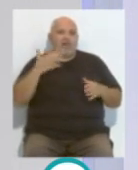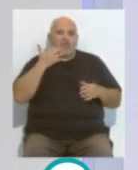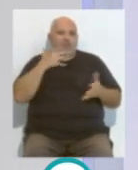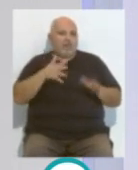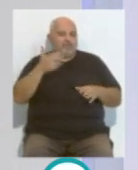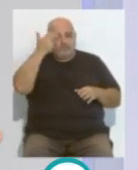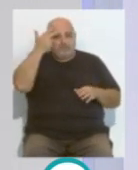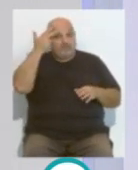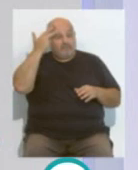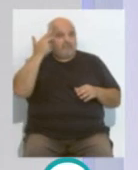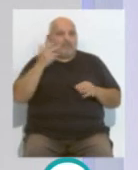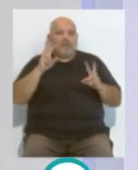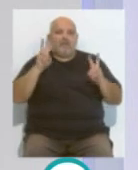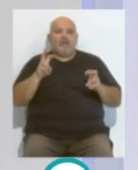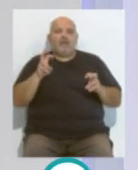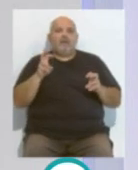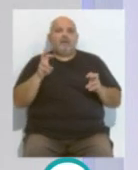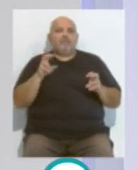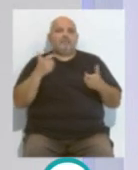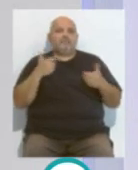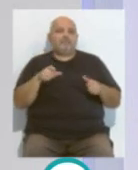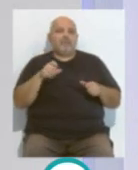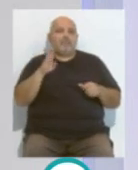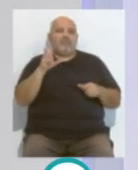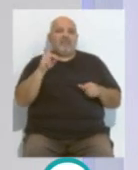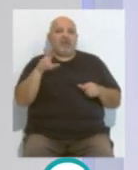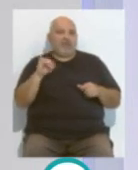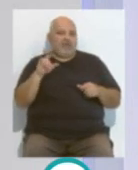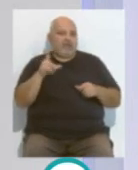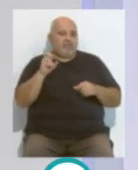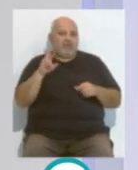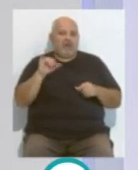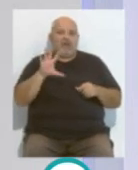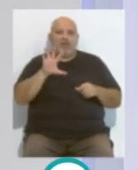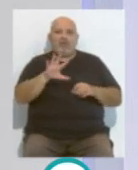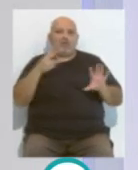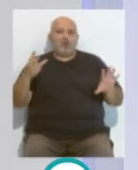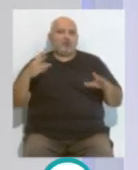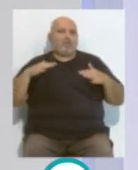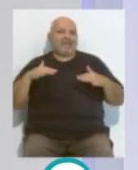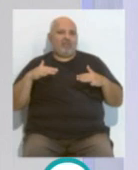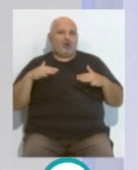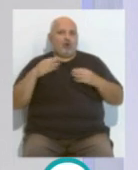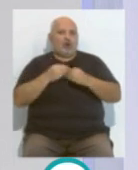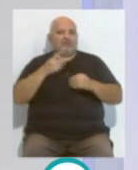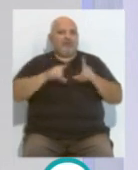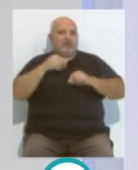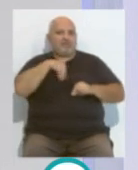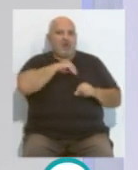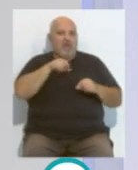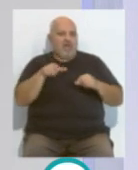ejemplo que todos tenemos delante como es el de Pedri que ha jugado 58 partidos con su equipo